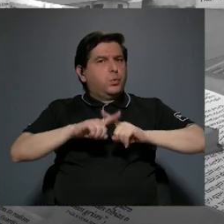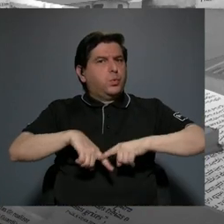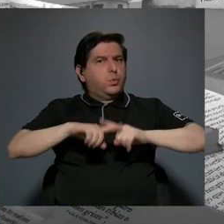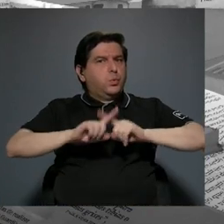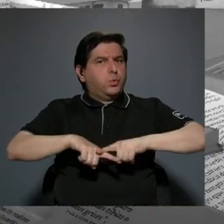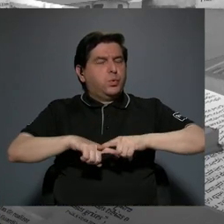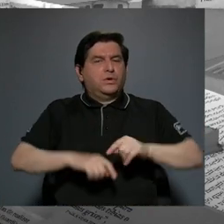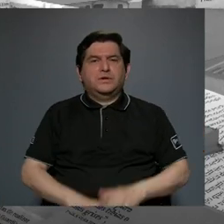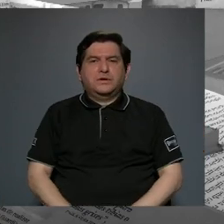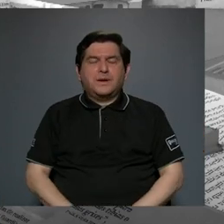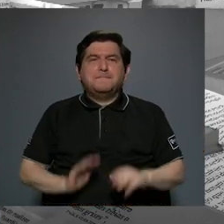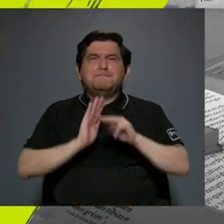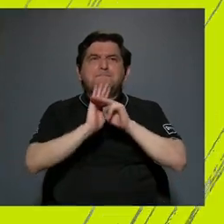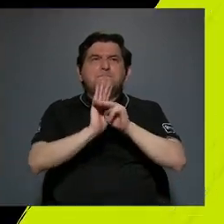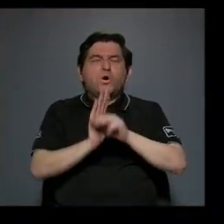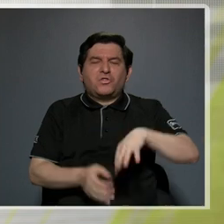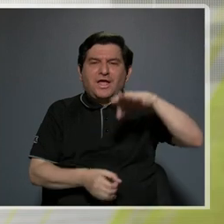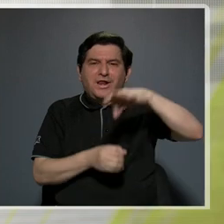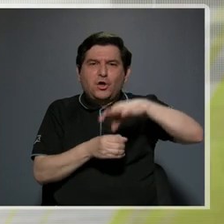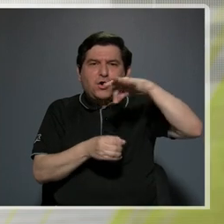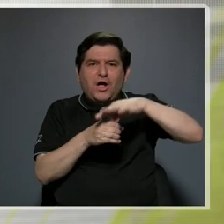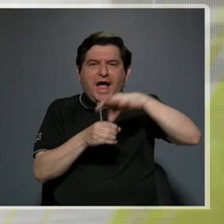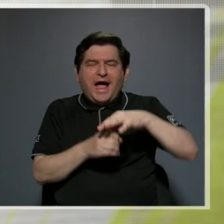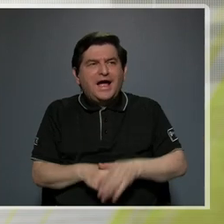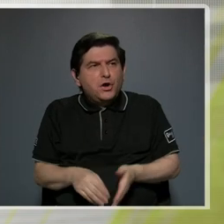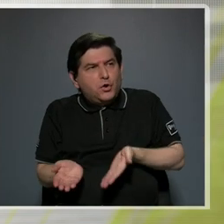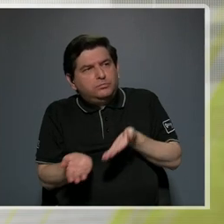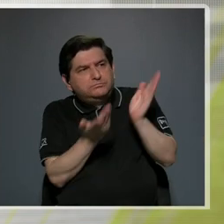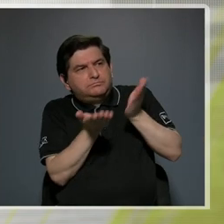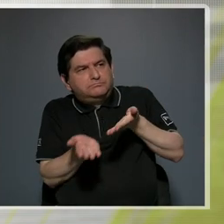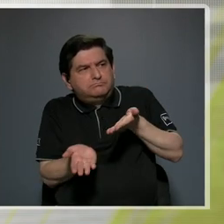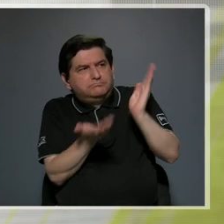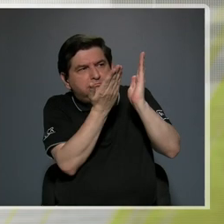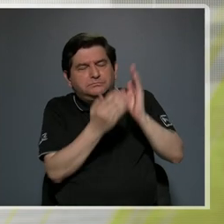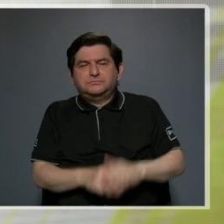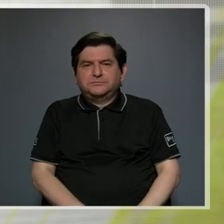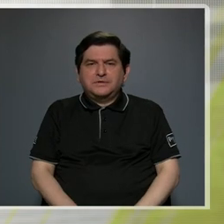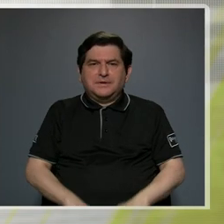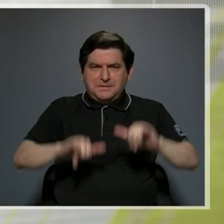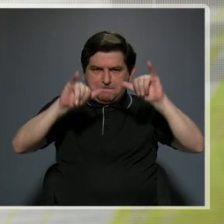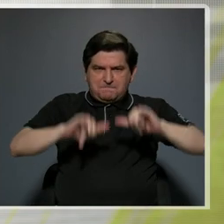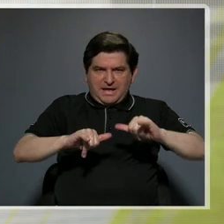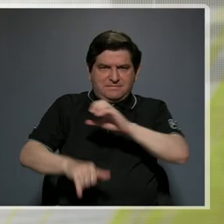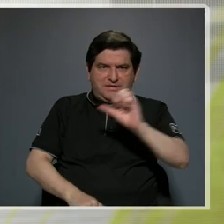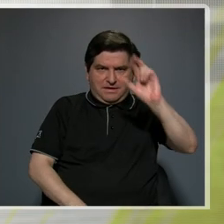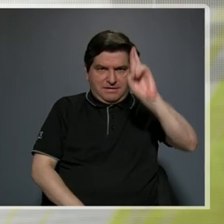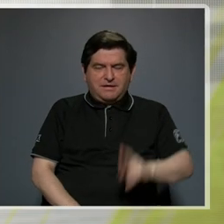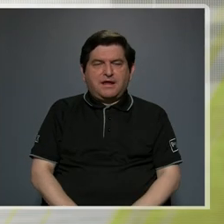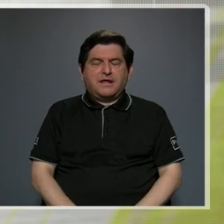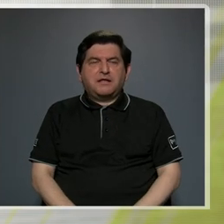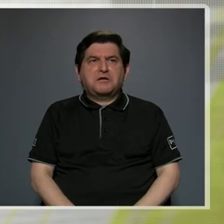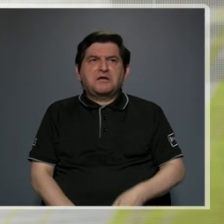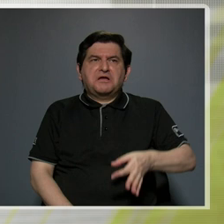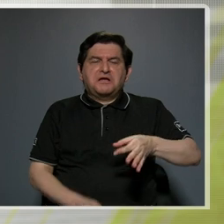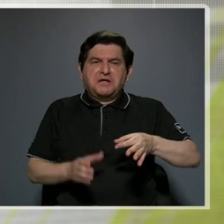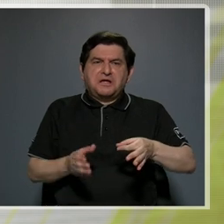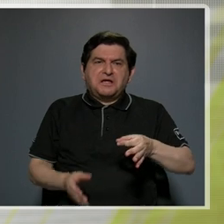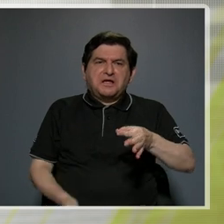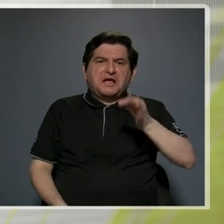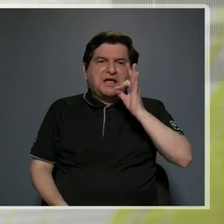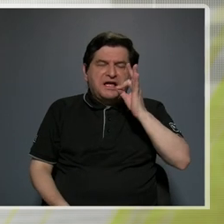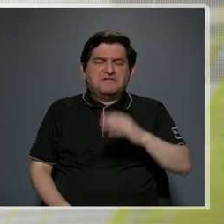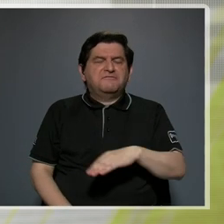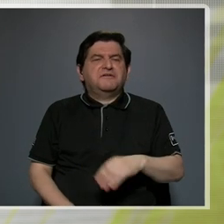las… era un modelo agroexportador, el que se había concentrado Costa Rica, exportaba café, exportaba